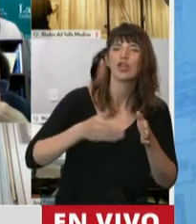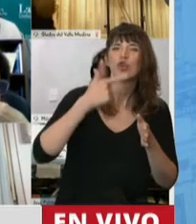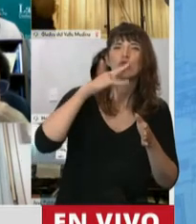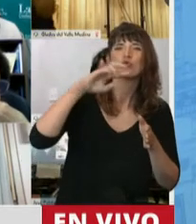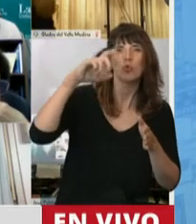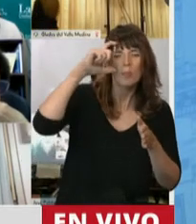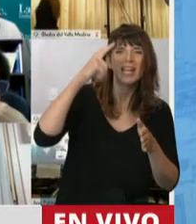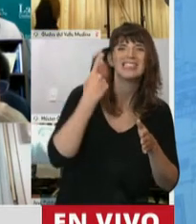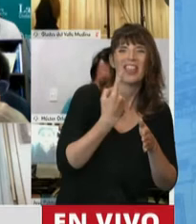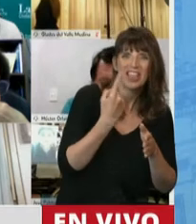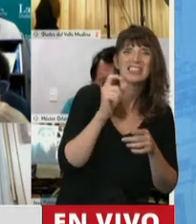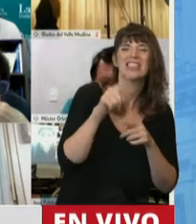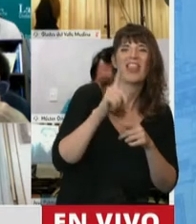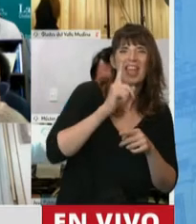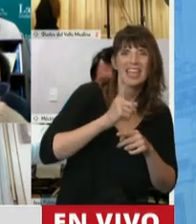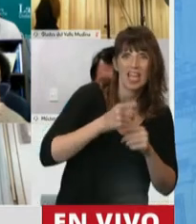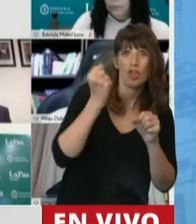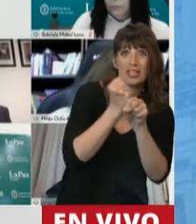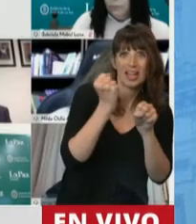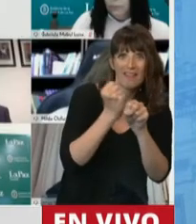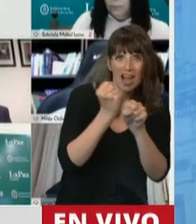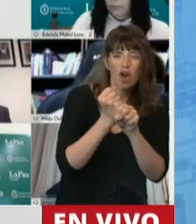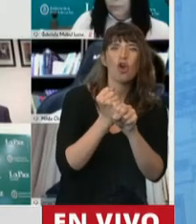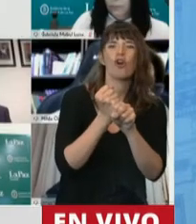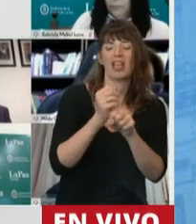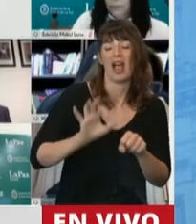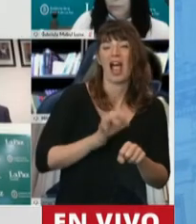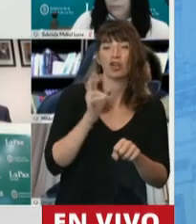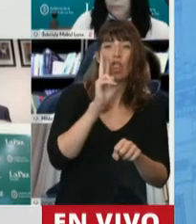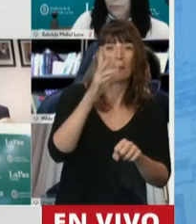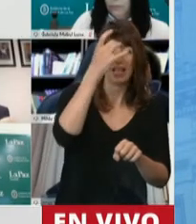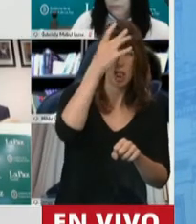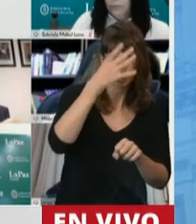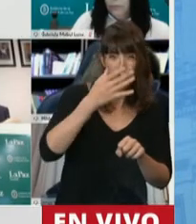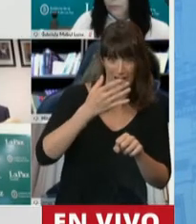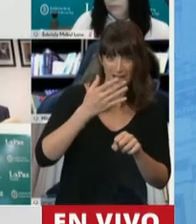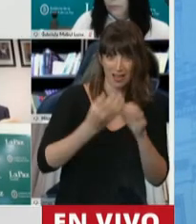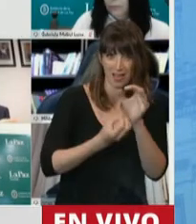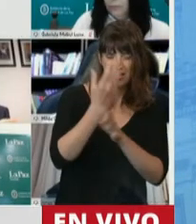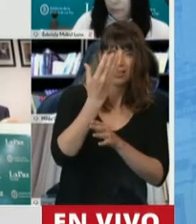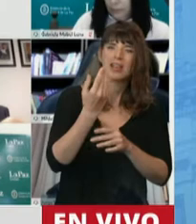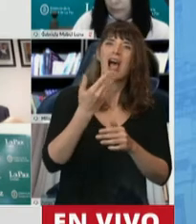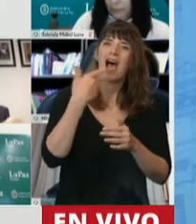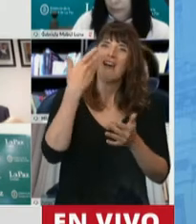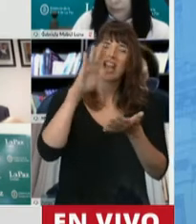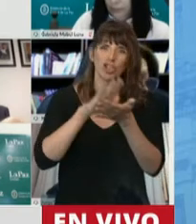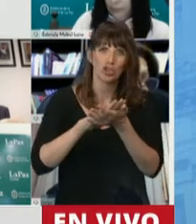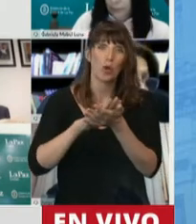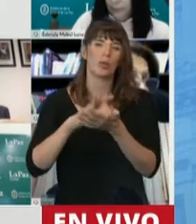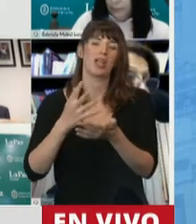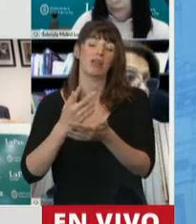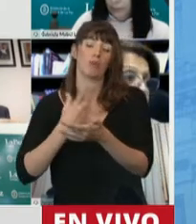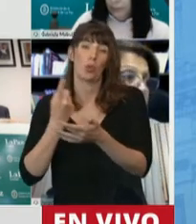1.552 del año 2012, que establece una serie de obligaciones a cargo del empleador,